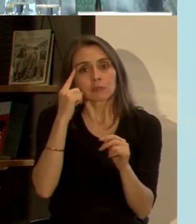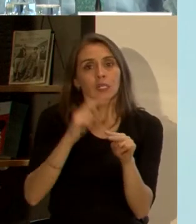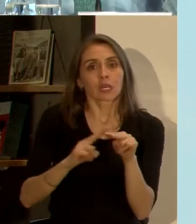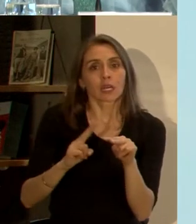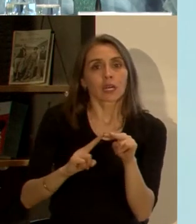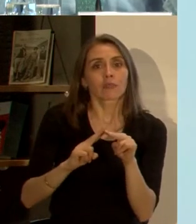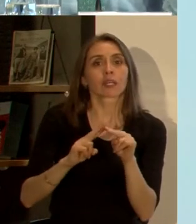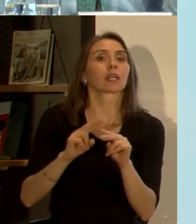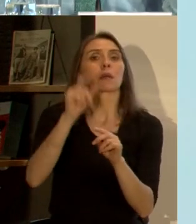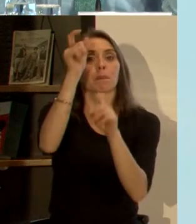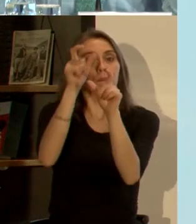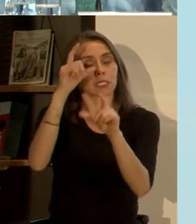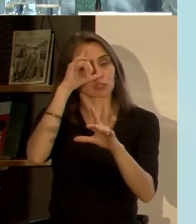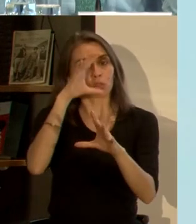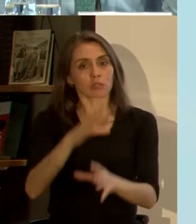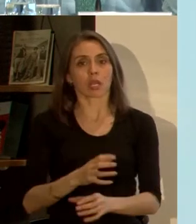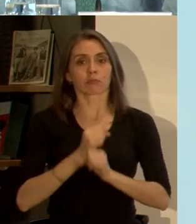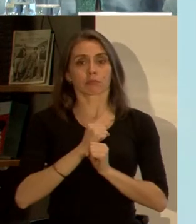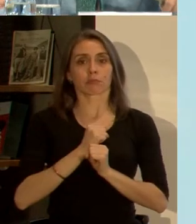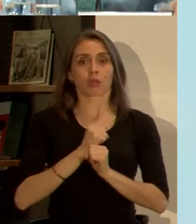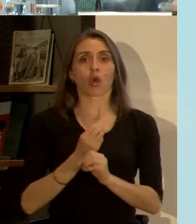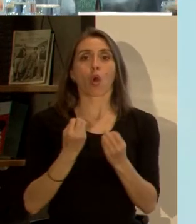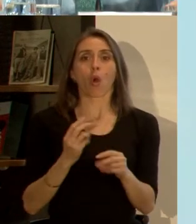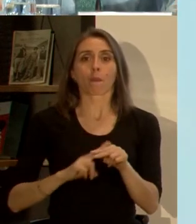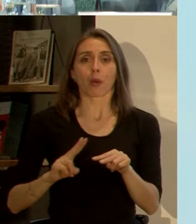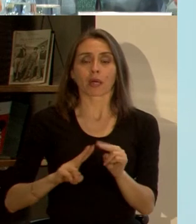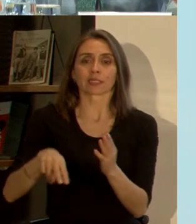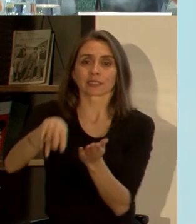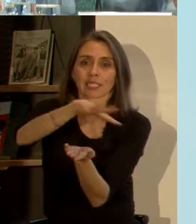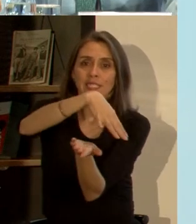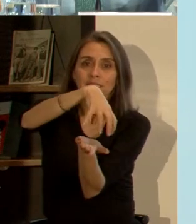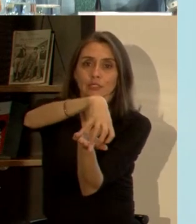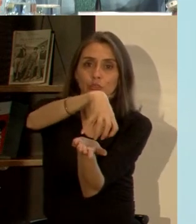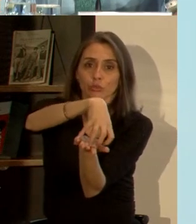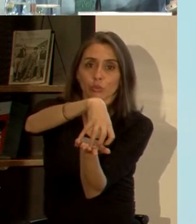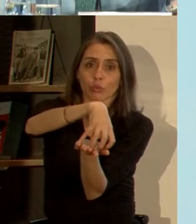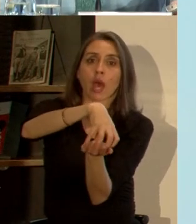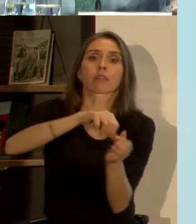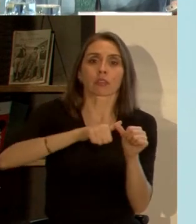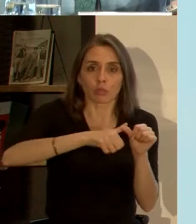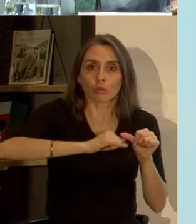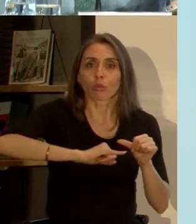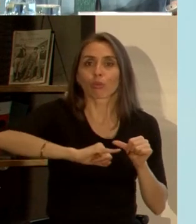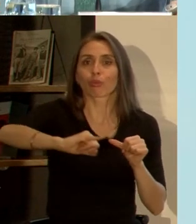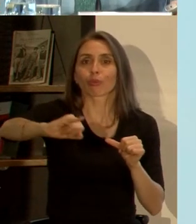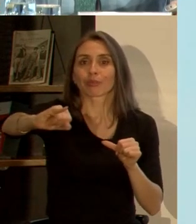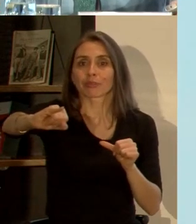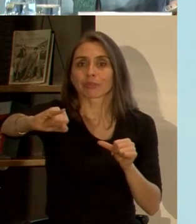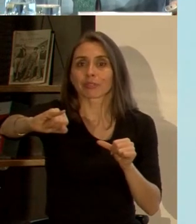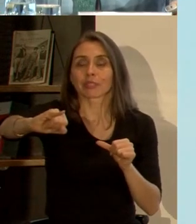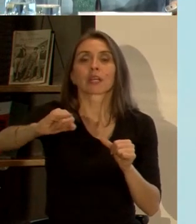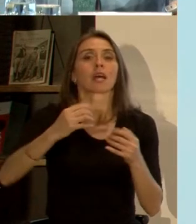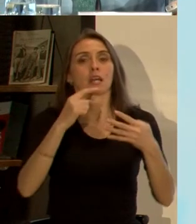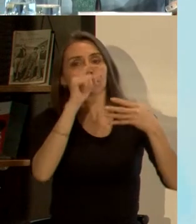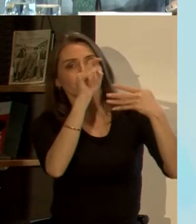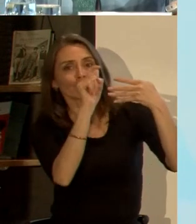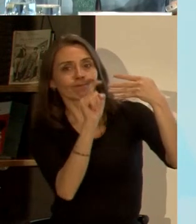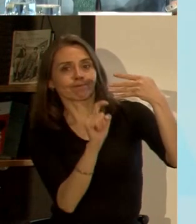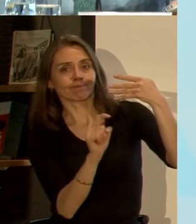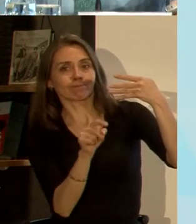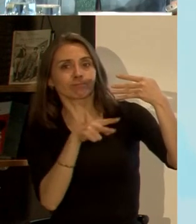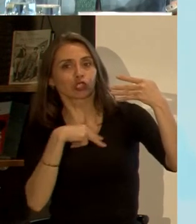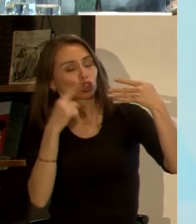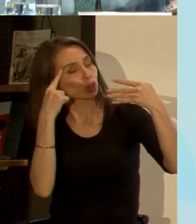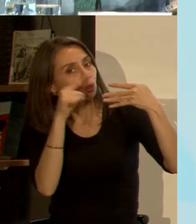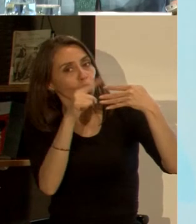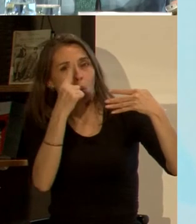resiliencia, que es, digamos, la esencia de una ciudad sostenible. Hay dos componentes que a nosotros nos